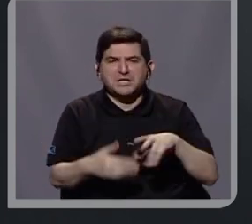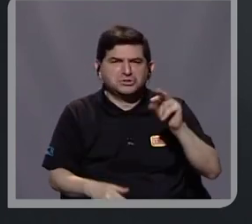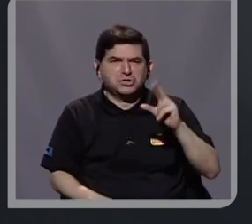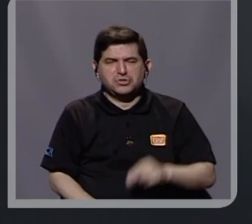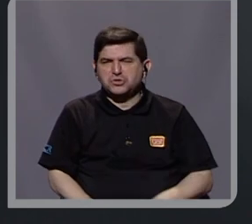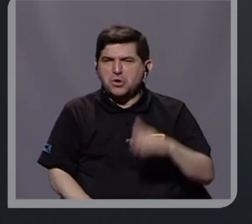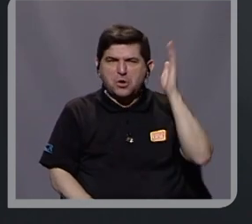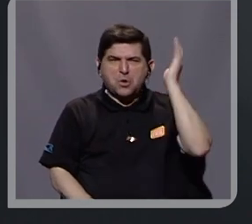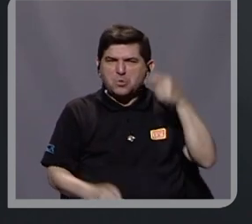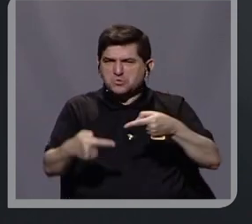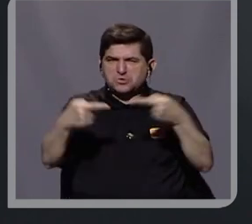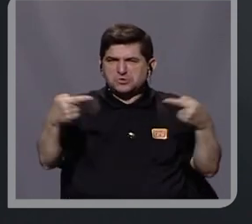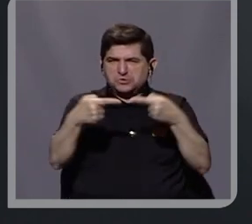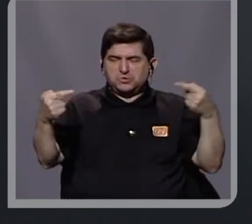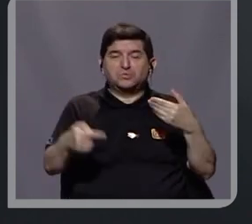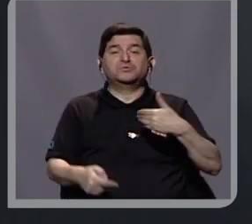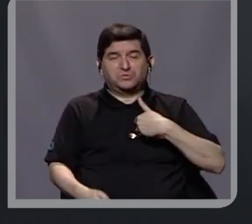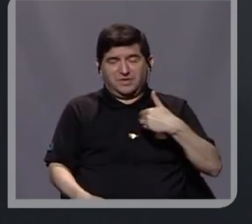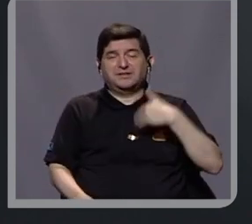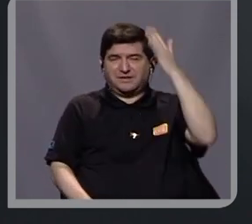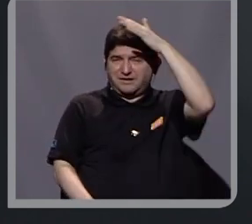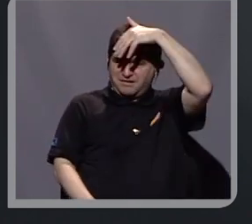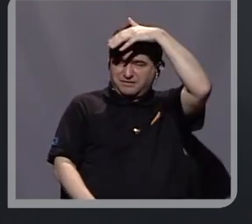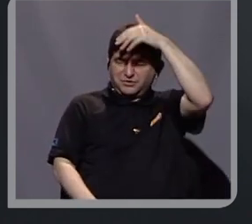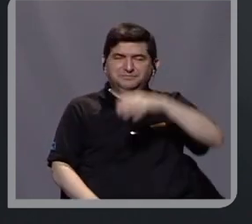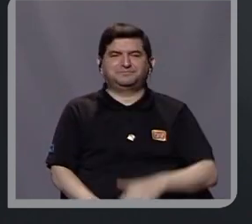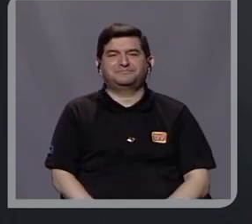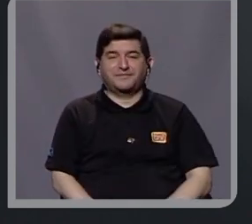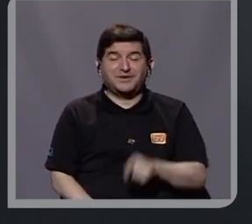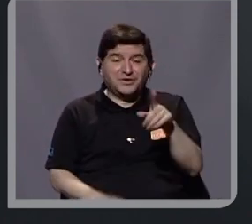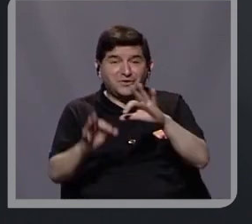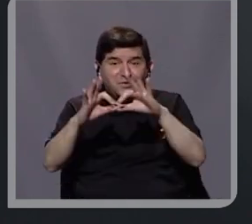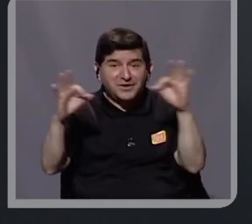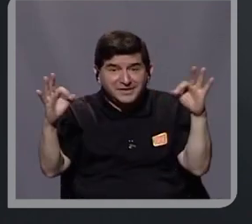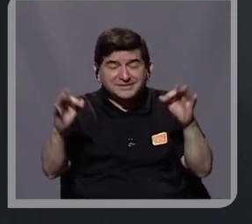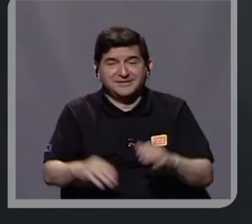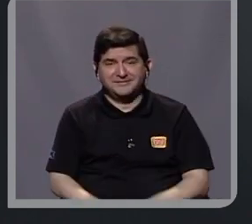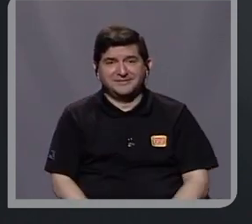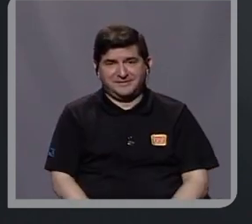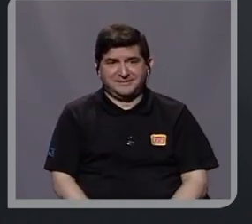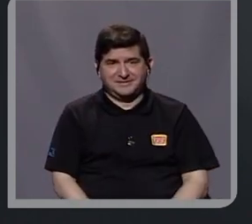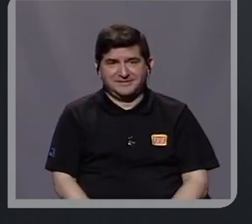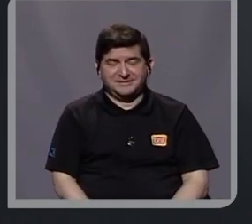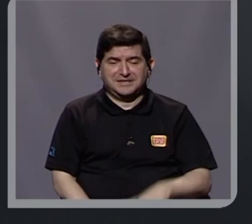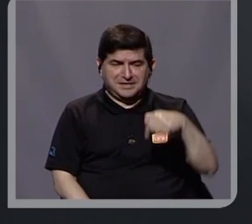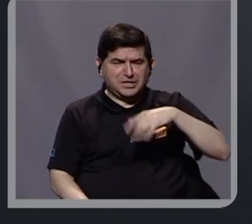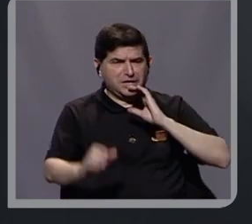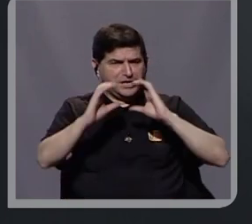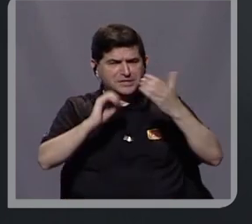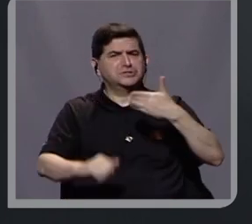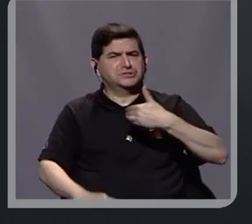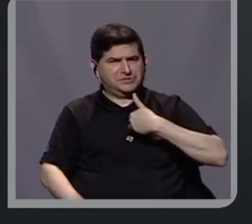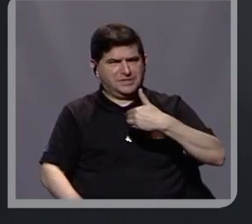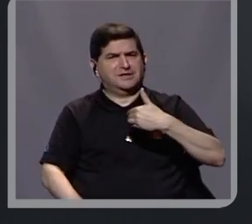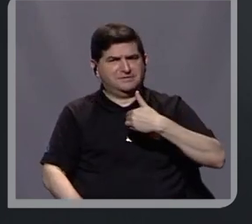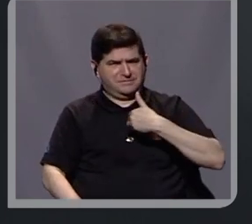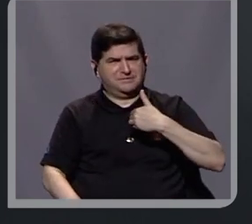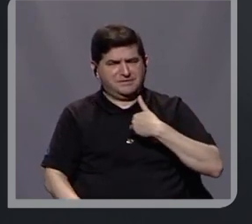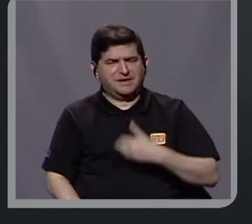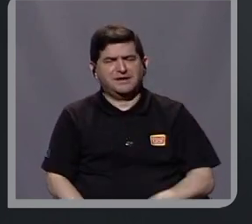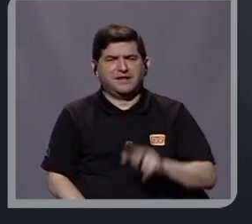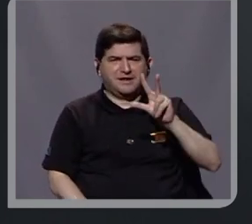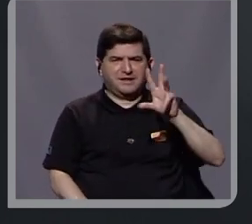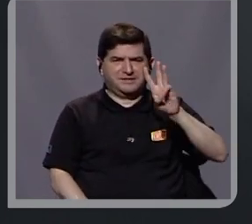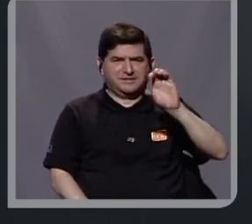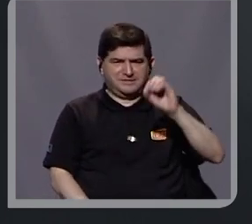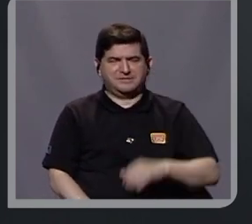estrambóticos como los que utilizaba Trump. Me quedo con esa frase célebre de don Alex y esta conversación que hemos tenido la oportunidad de tener en